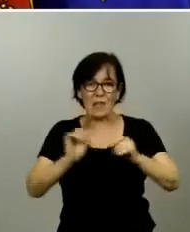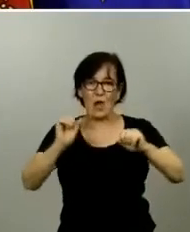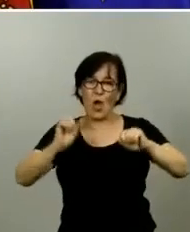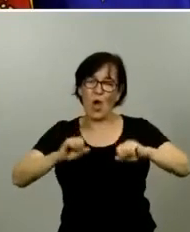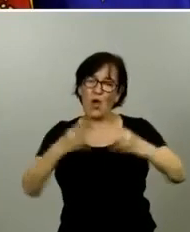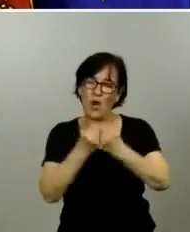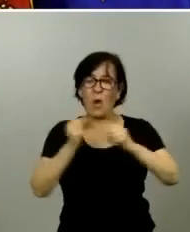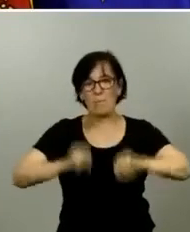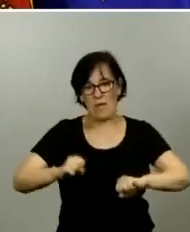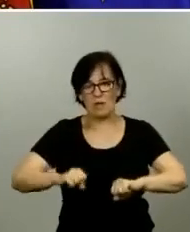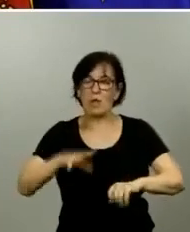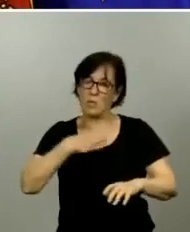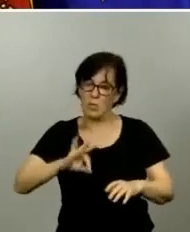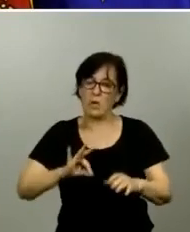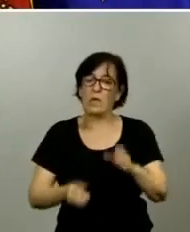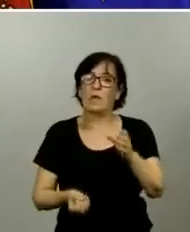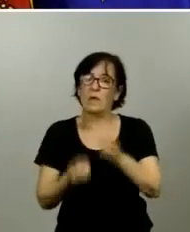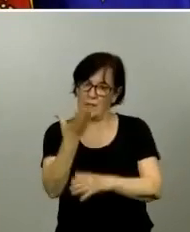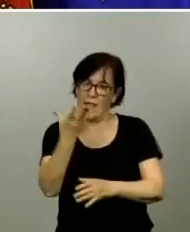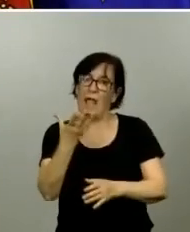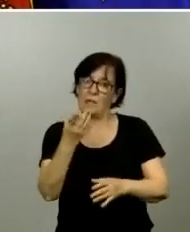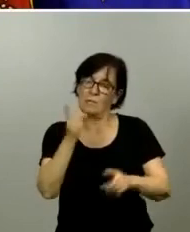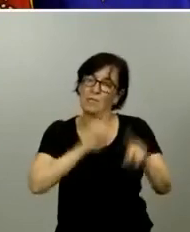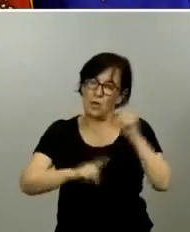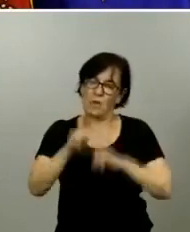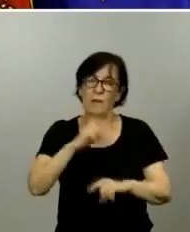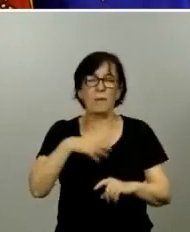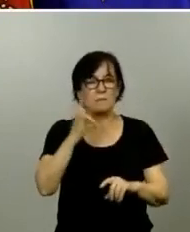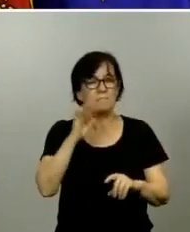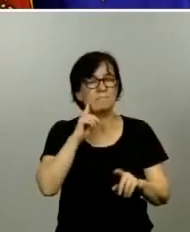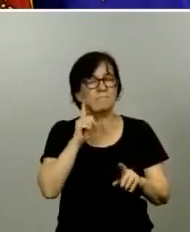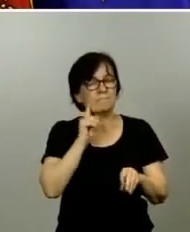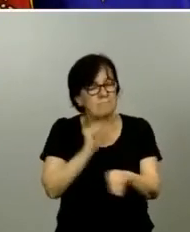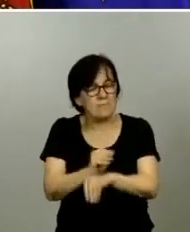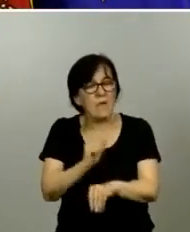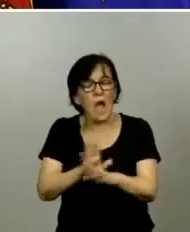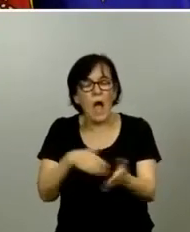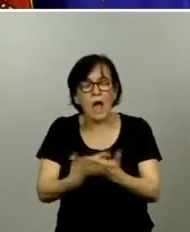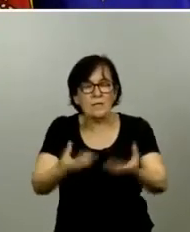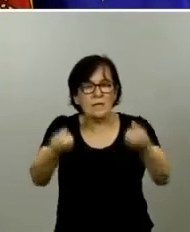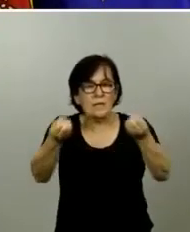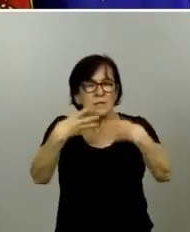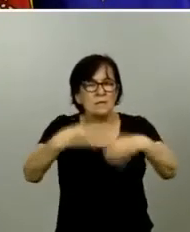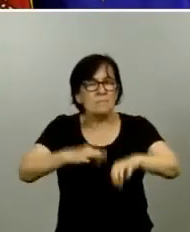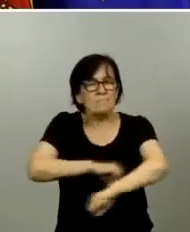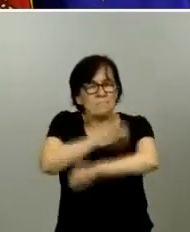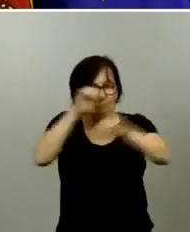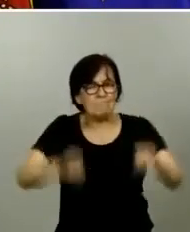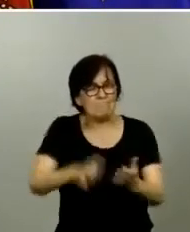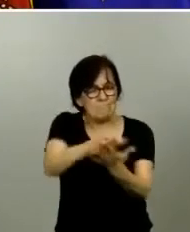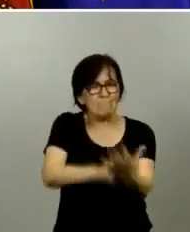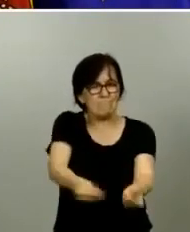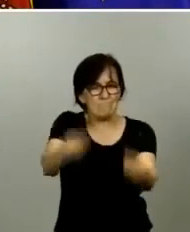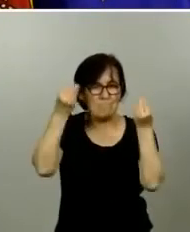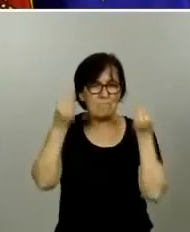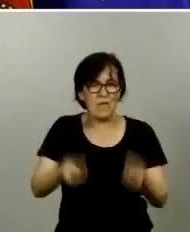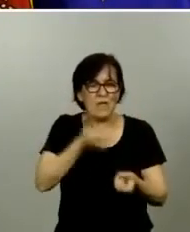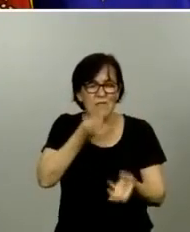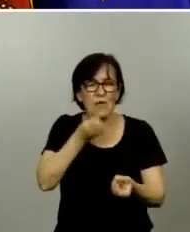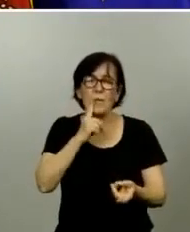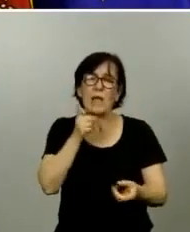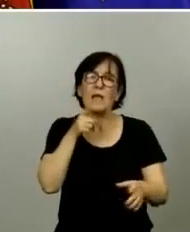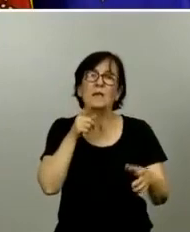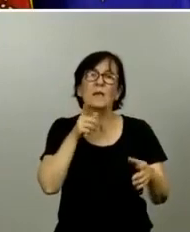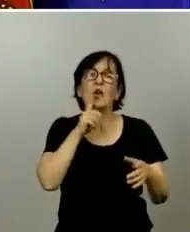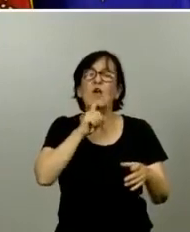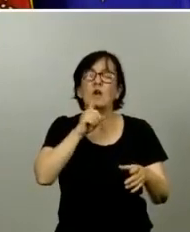momento podrían generar algún problema deberíamos de ser muy precavidos hasta que no hay información sólida sobre este aspecto la gestión de los